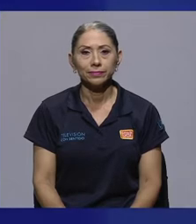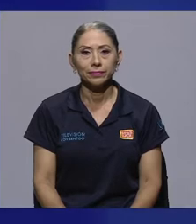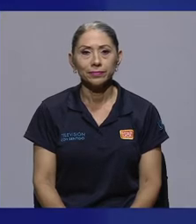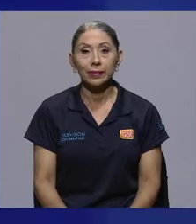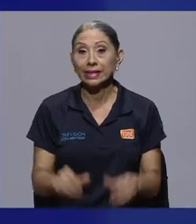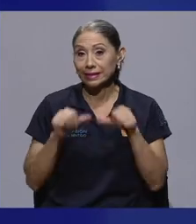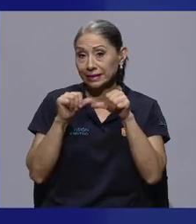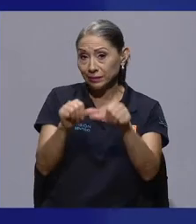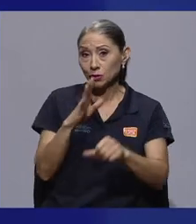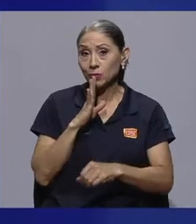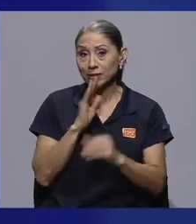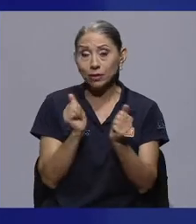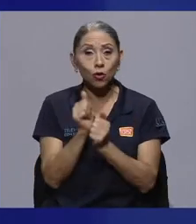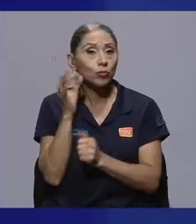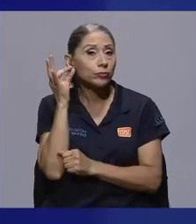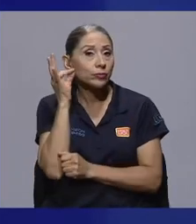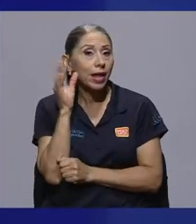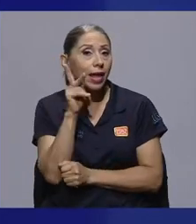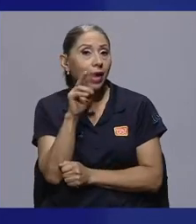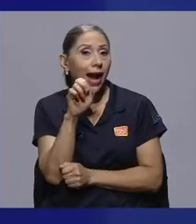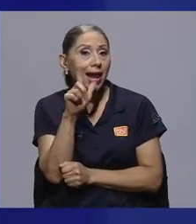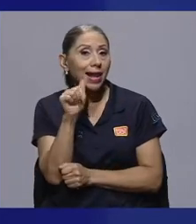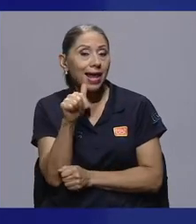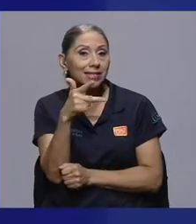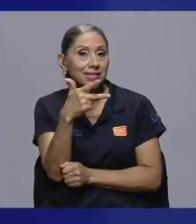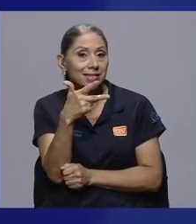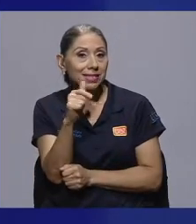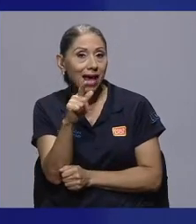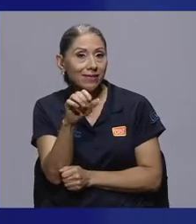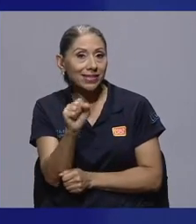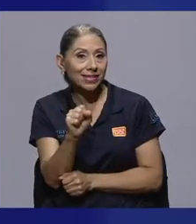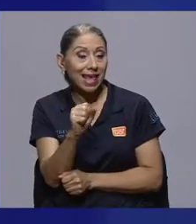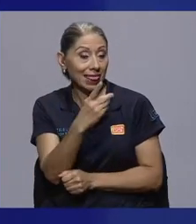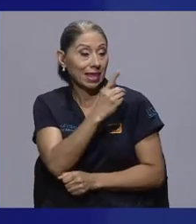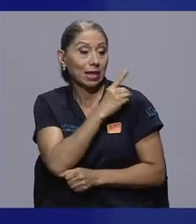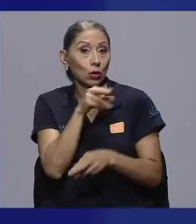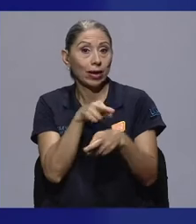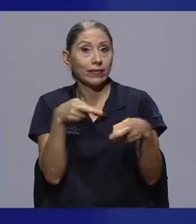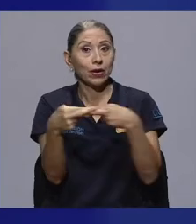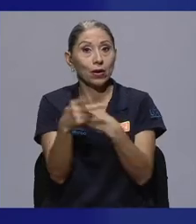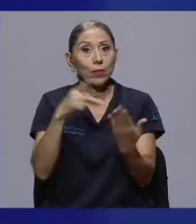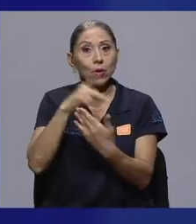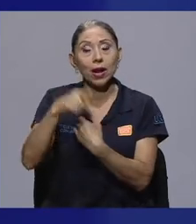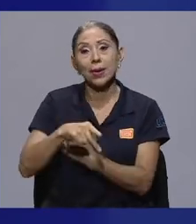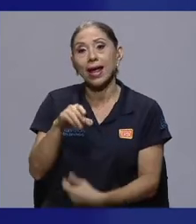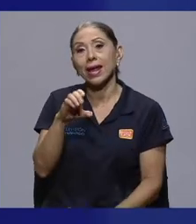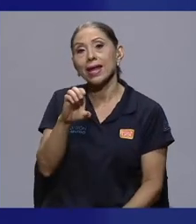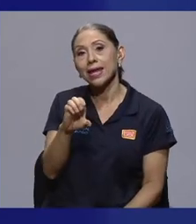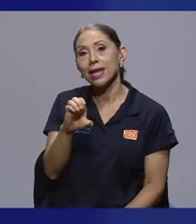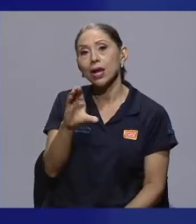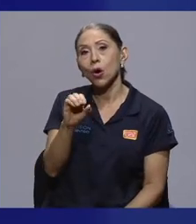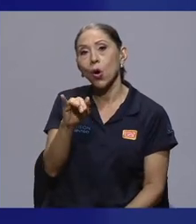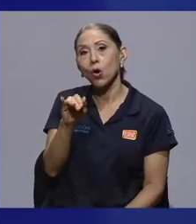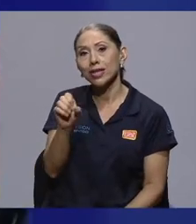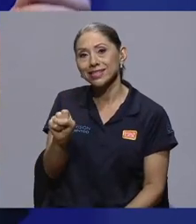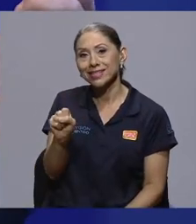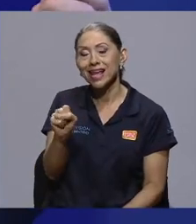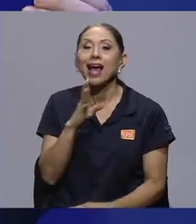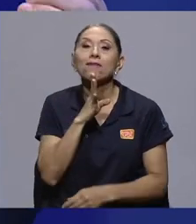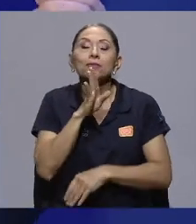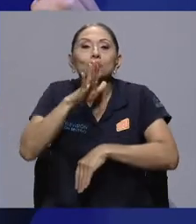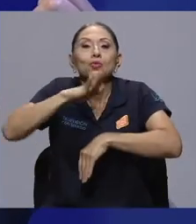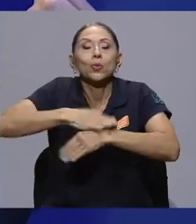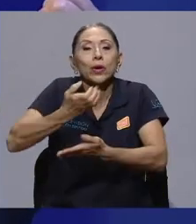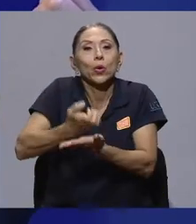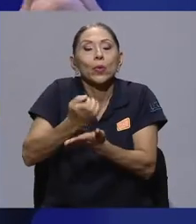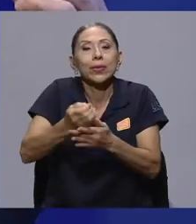Seguimos conversando con Carla Chávez, directora regional del programa E-Coins y conversamos sobre economía circular. Deseamos al final